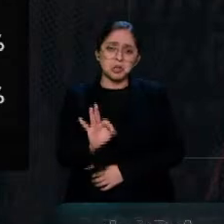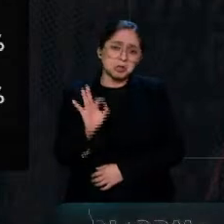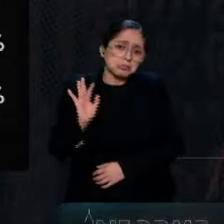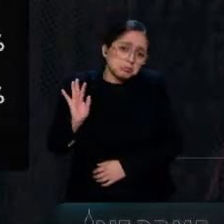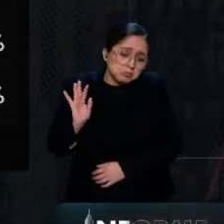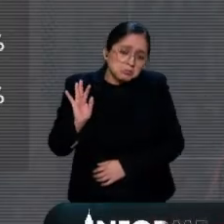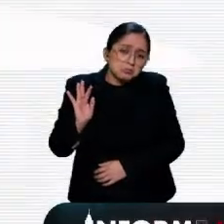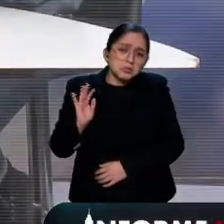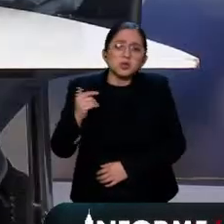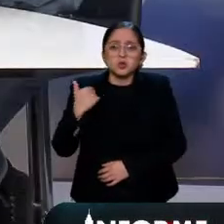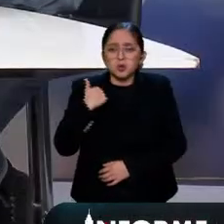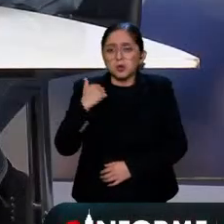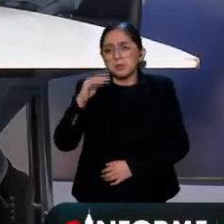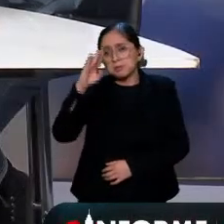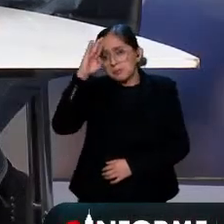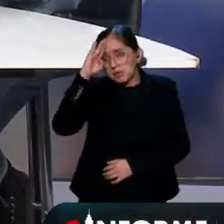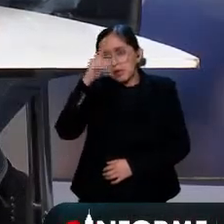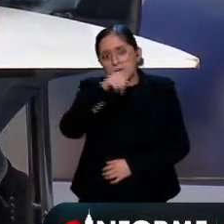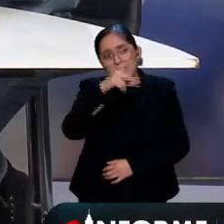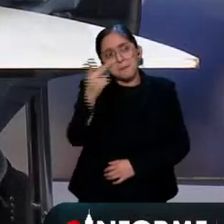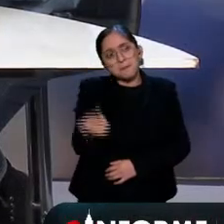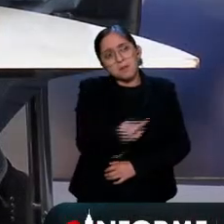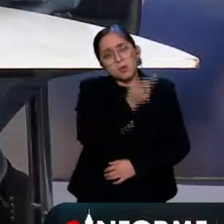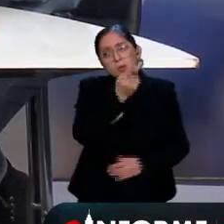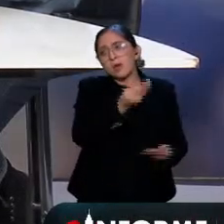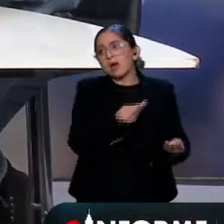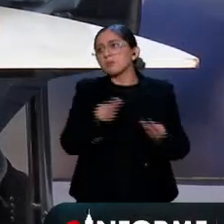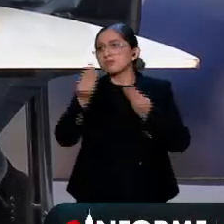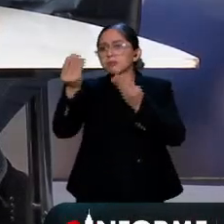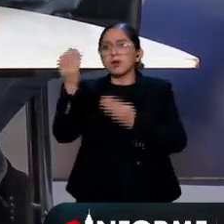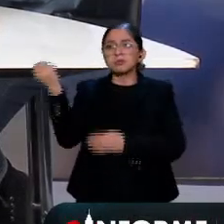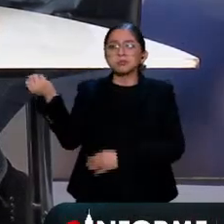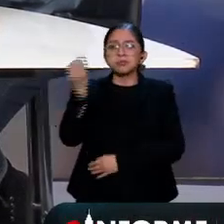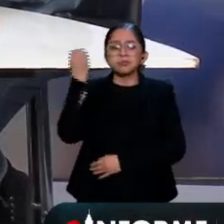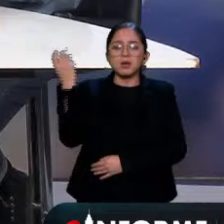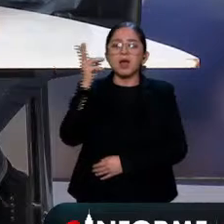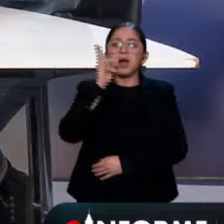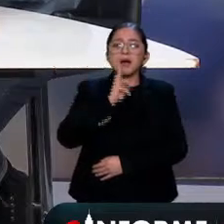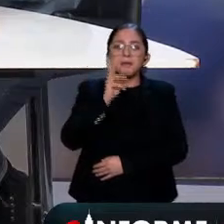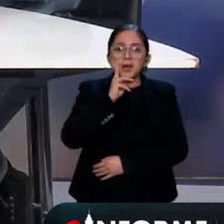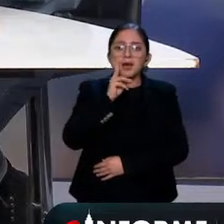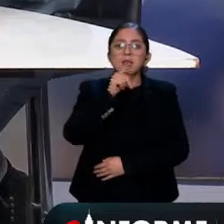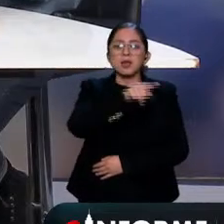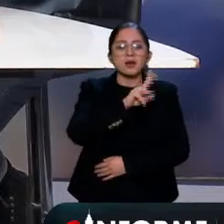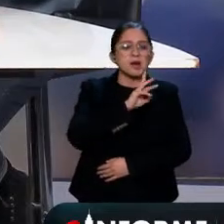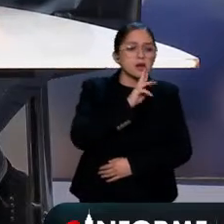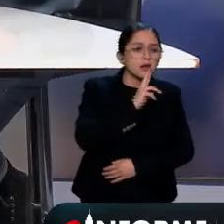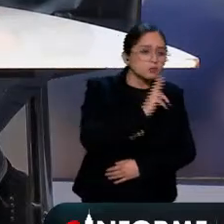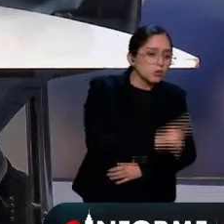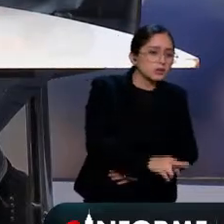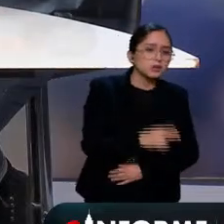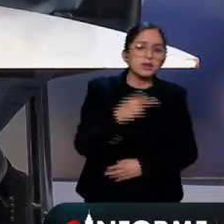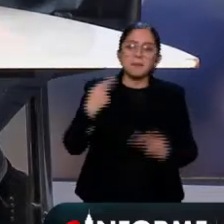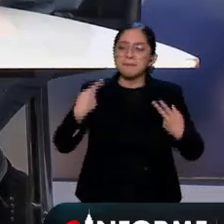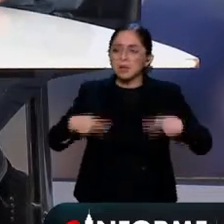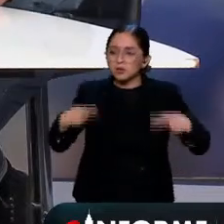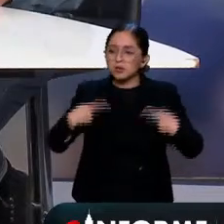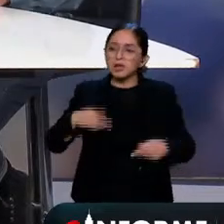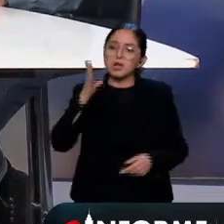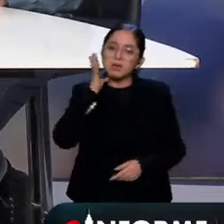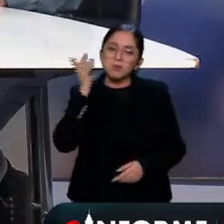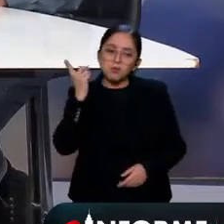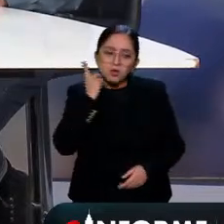importante sería llevar también estas preguntas al foro del parlamento abierto sobre la reforma y que la contestaran tanto legisladores como especialistas